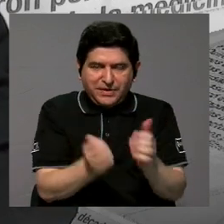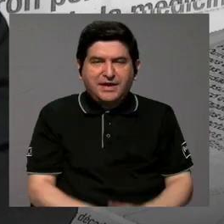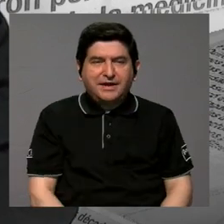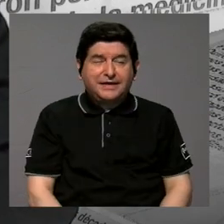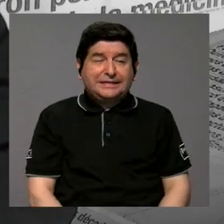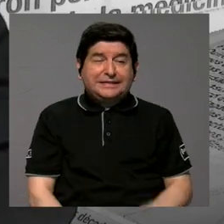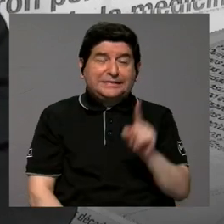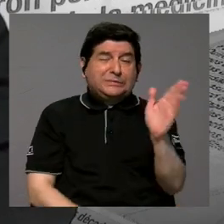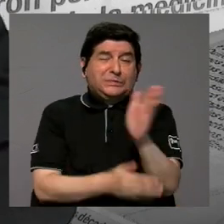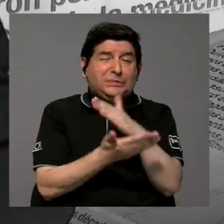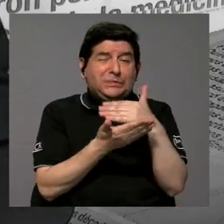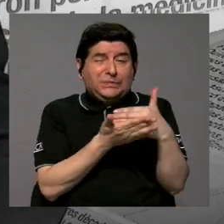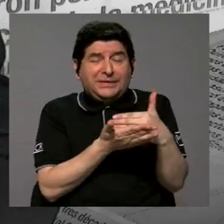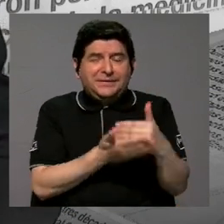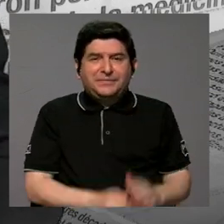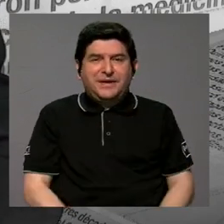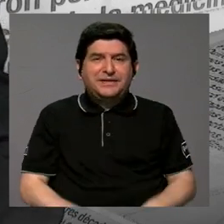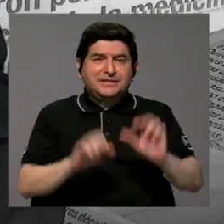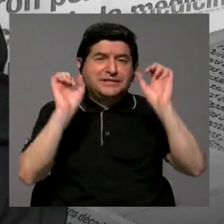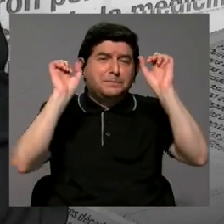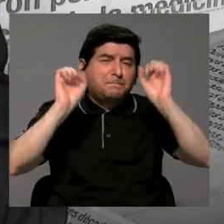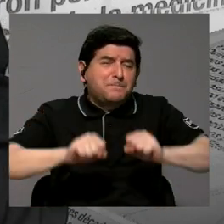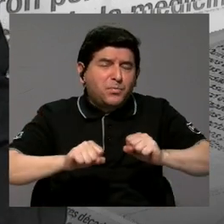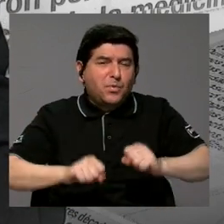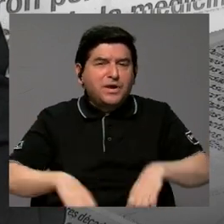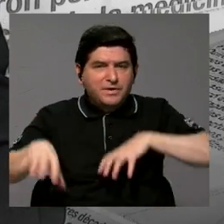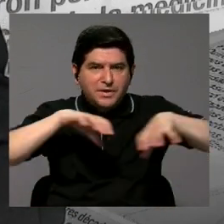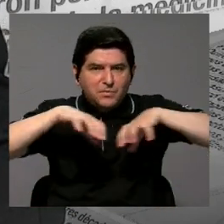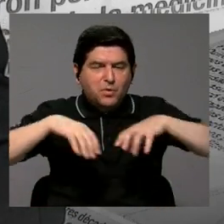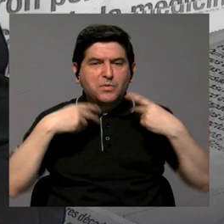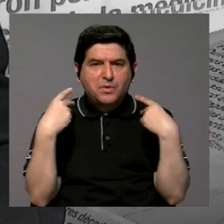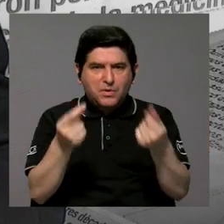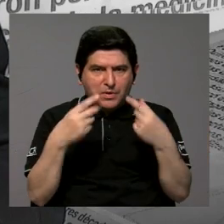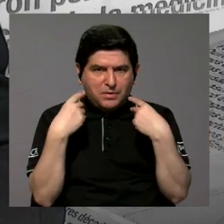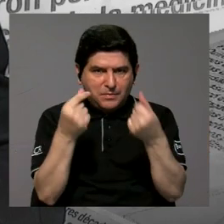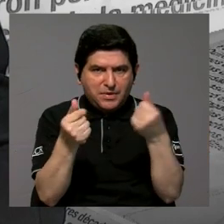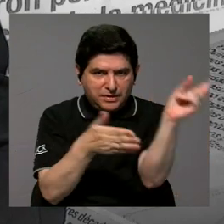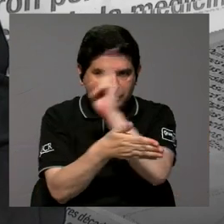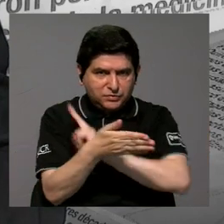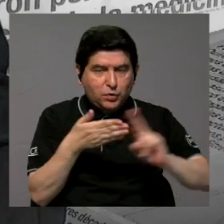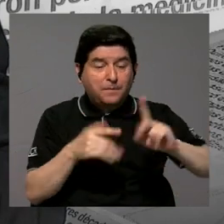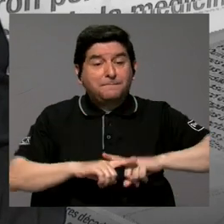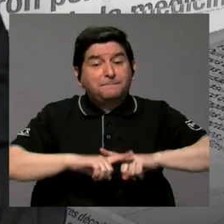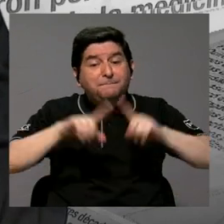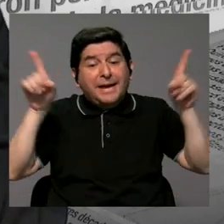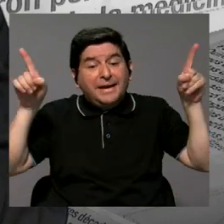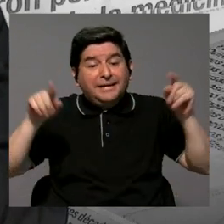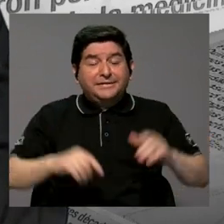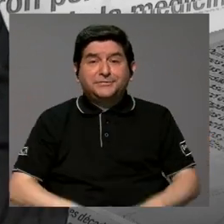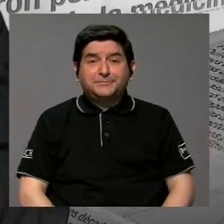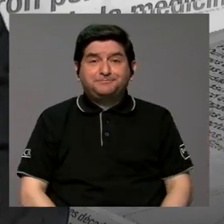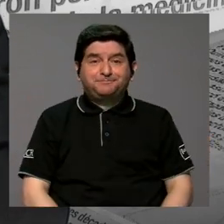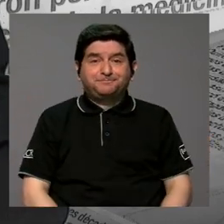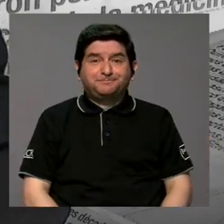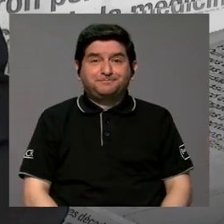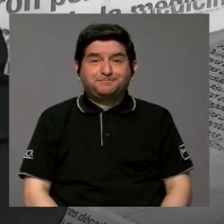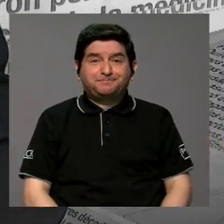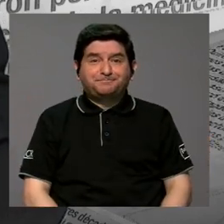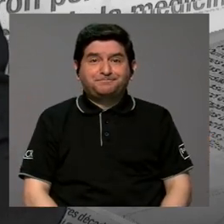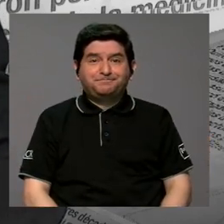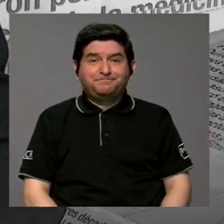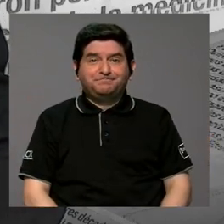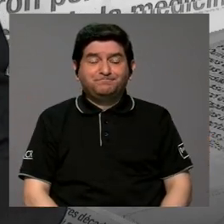tocar ciertos aspectos que pudieran hacer que se mueva más rápido la universidad pero al fin y cabo